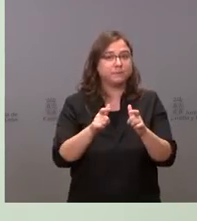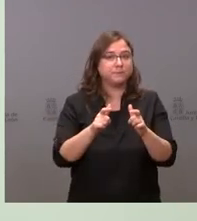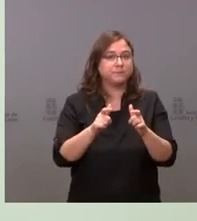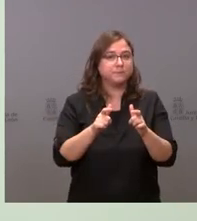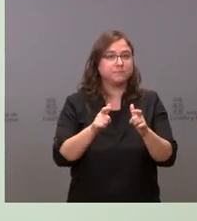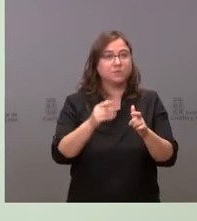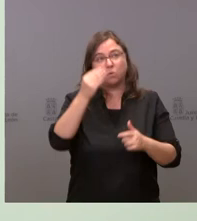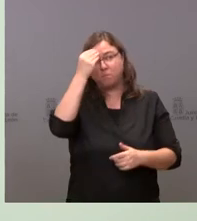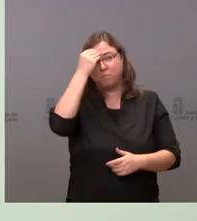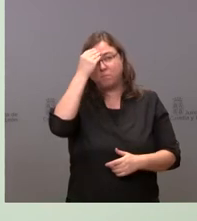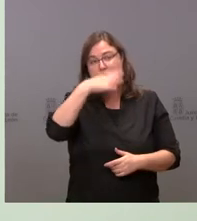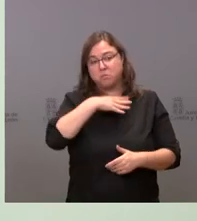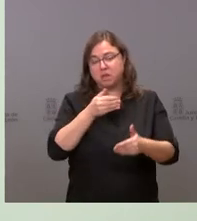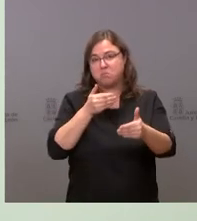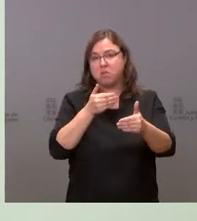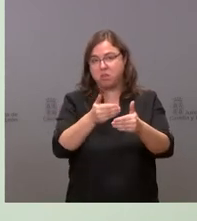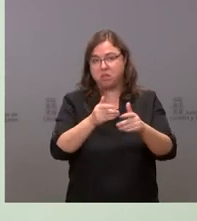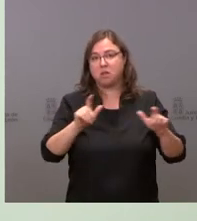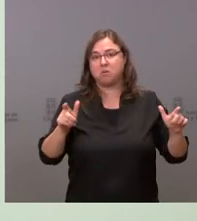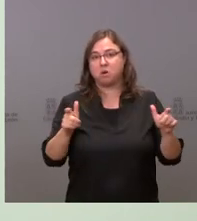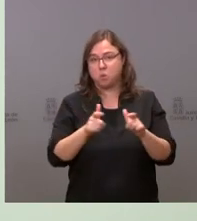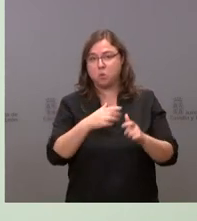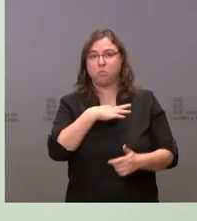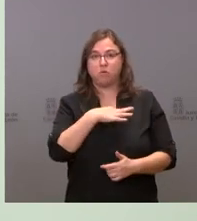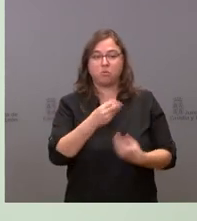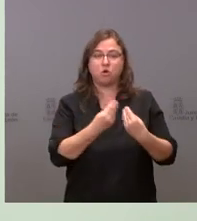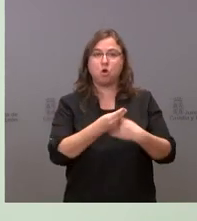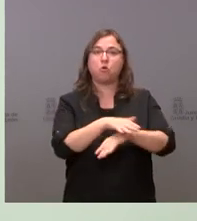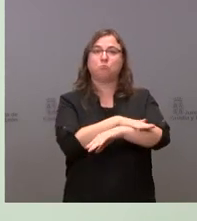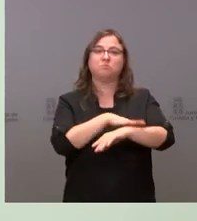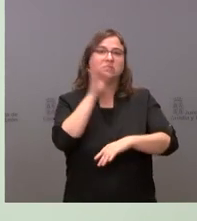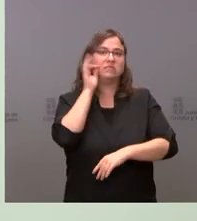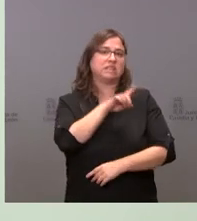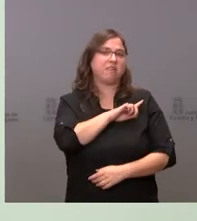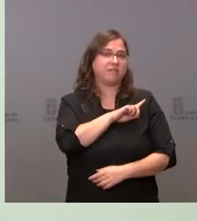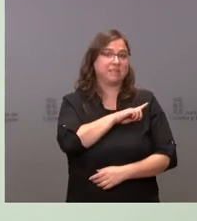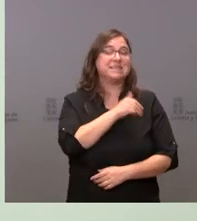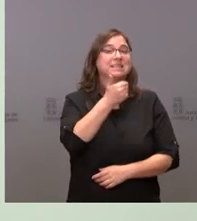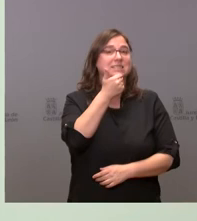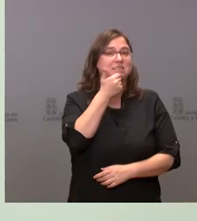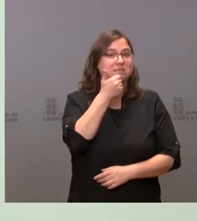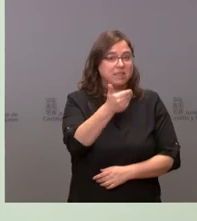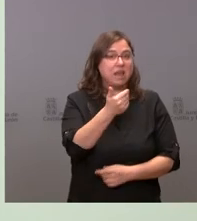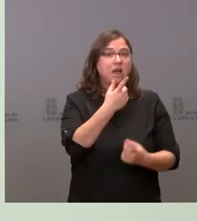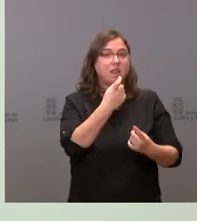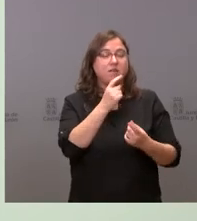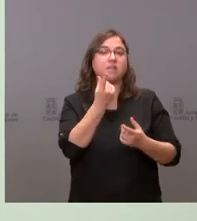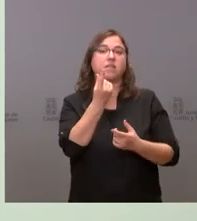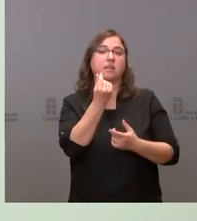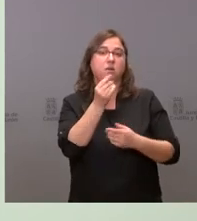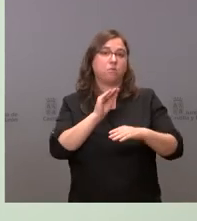podremos vernos no tardando mucho y si es necesario ese dinero para el proyecto de